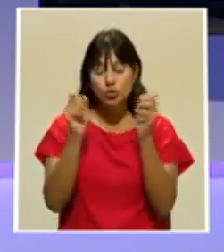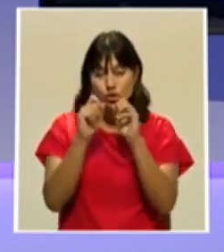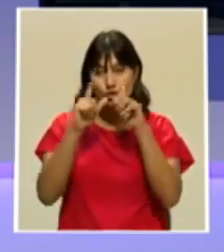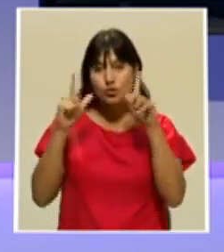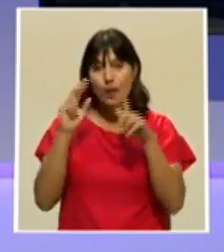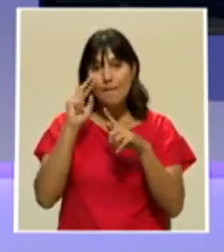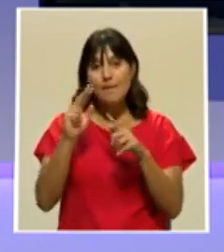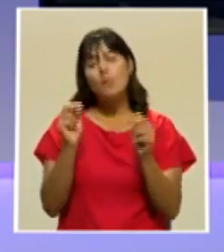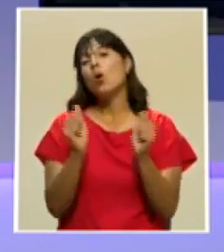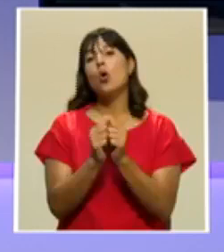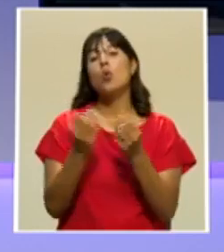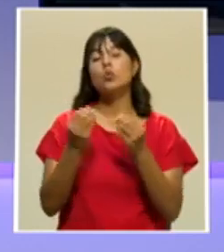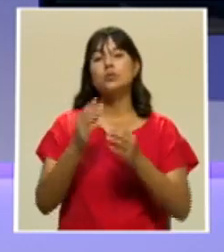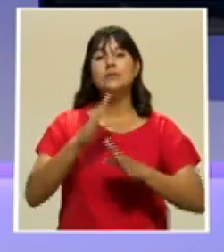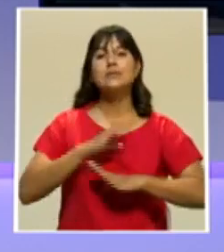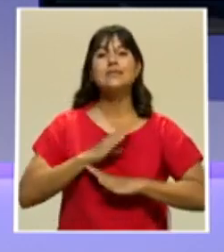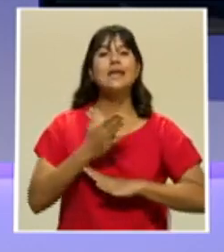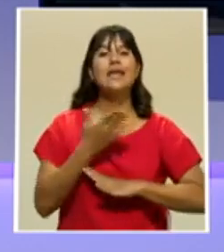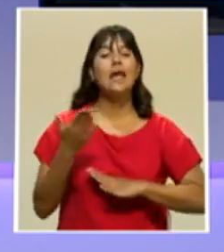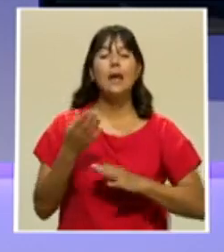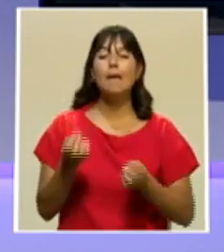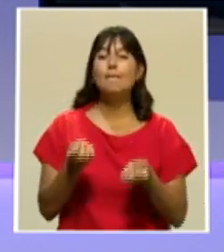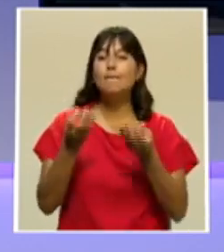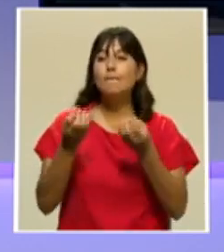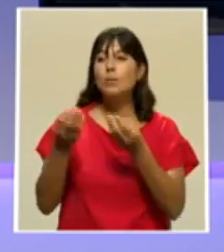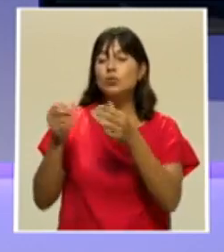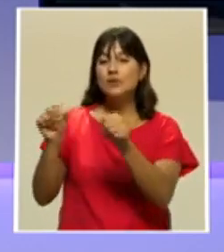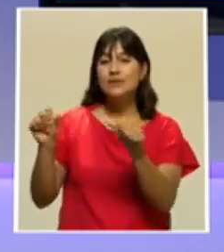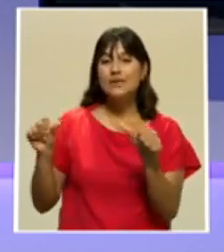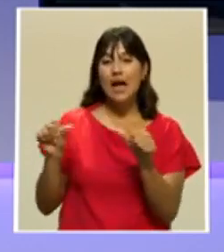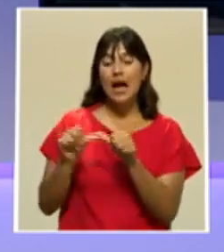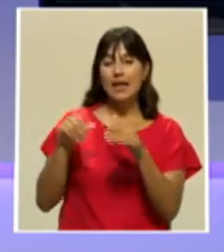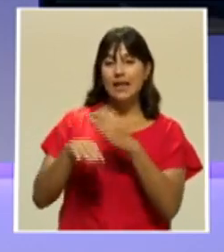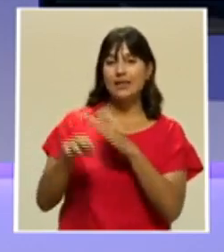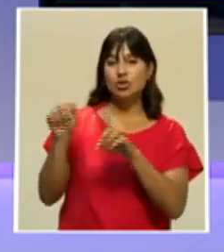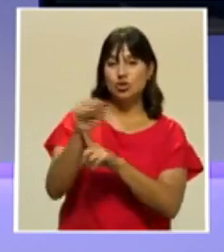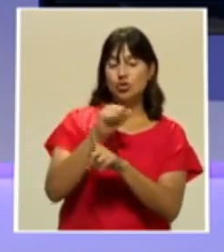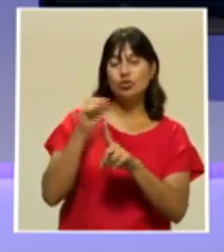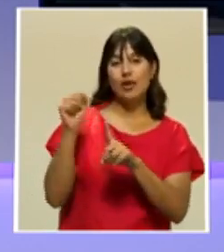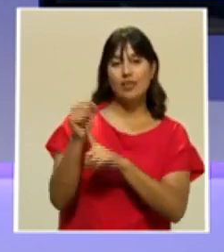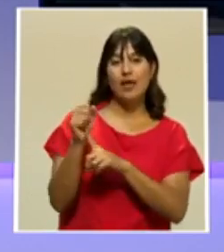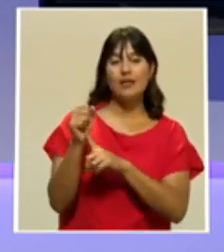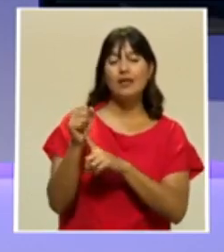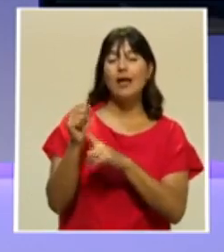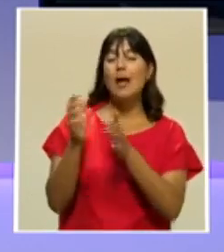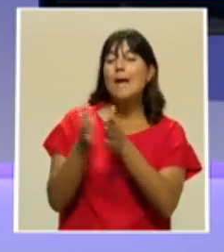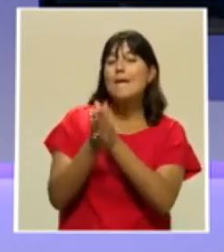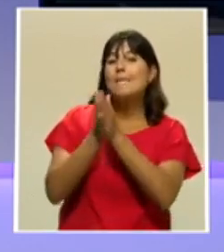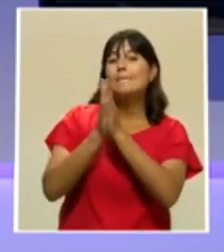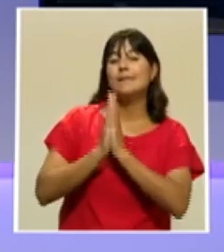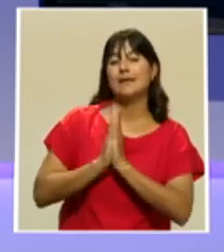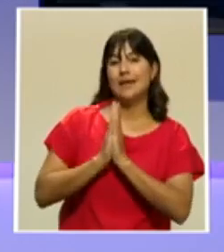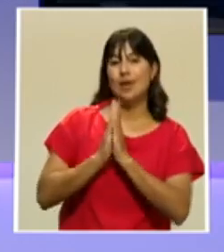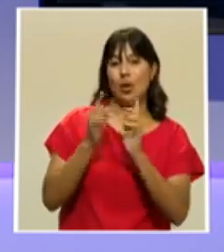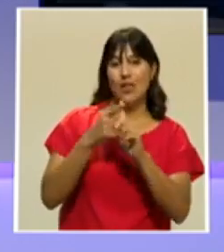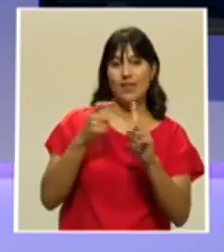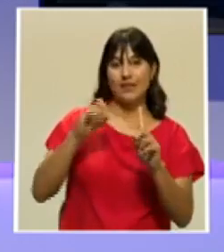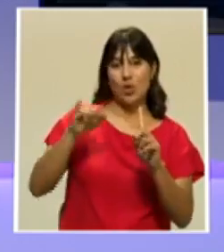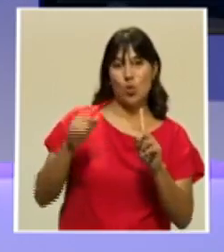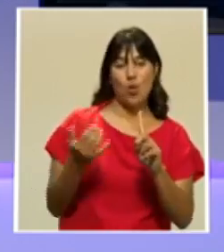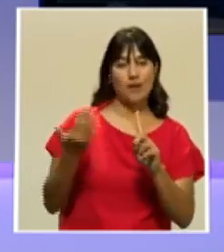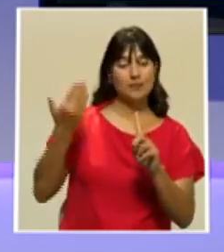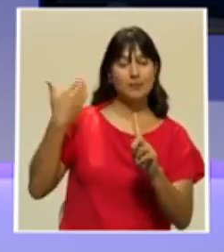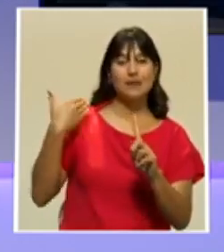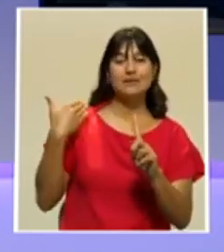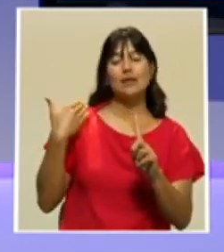gran satisfacción al mismo tiempo que múltiples sectores de la sociedad han pedido en los últimos días, desde el jueves pasado para acá,